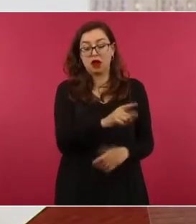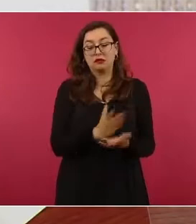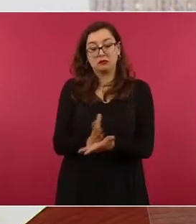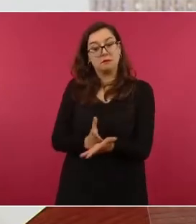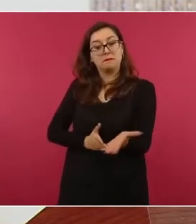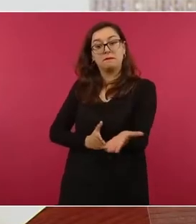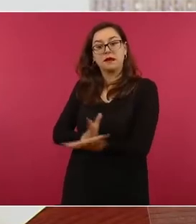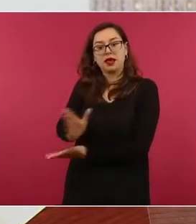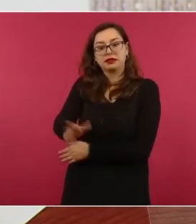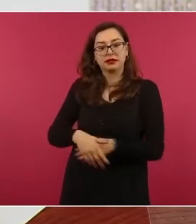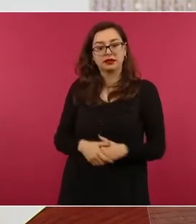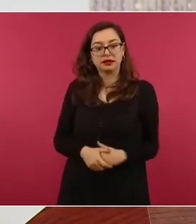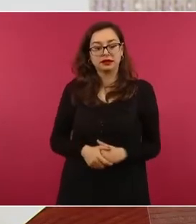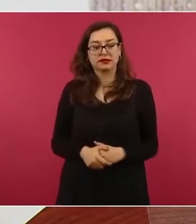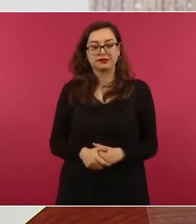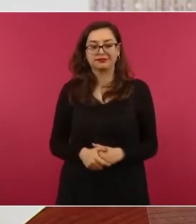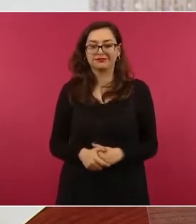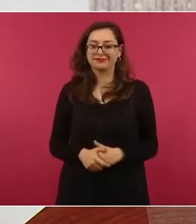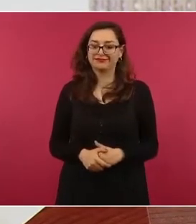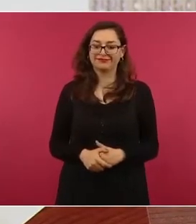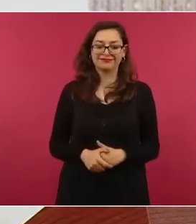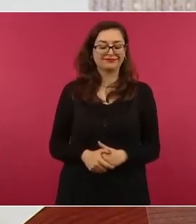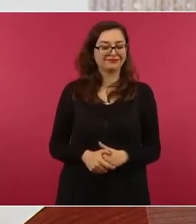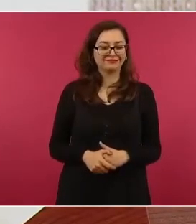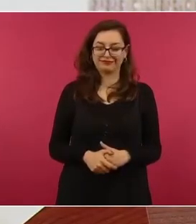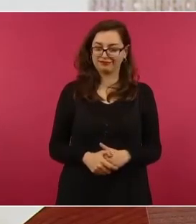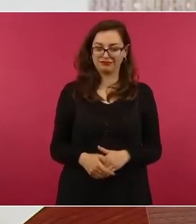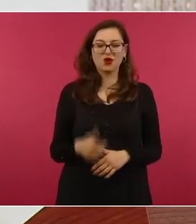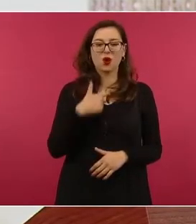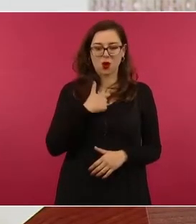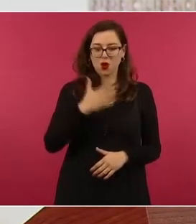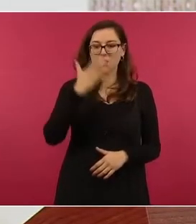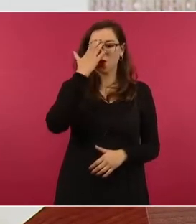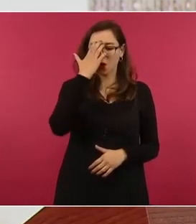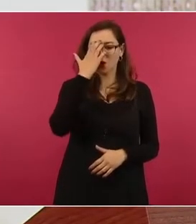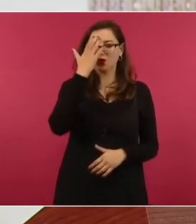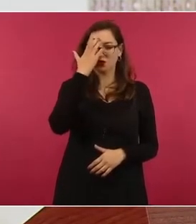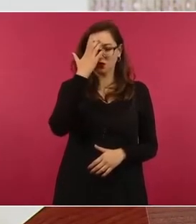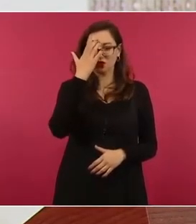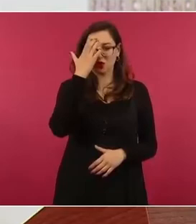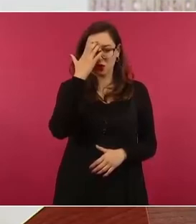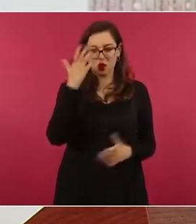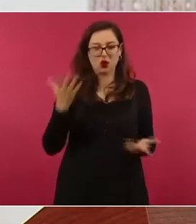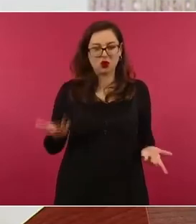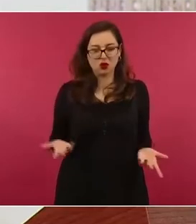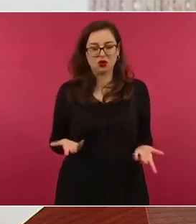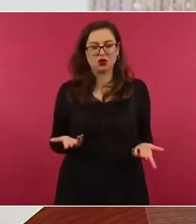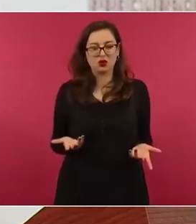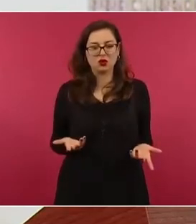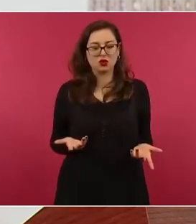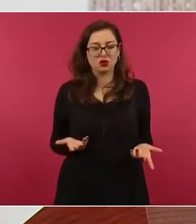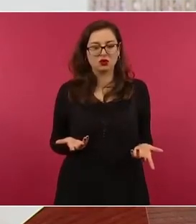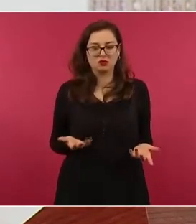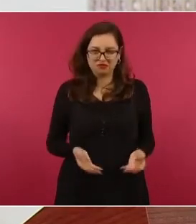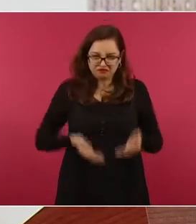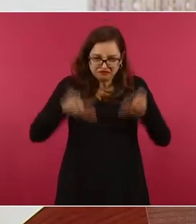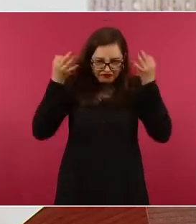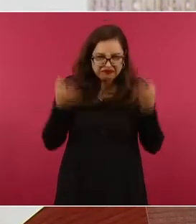y es una gente decente, ¿cómo lo merece Tamaulipas?